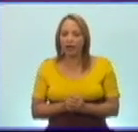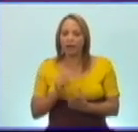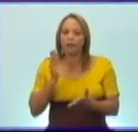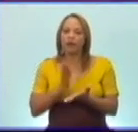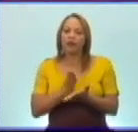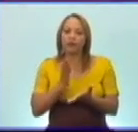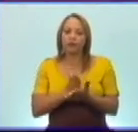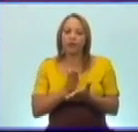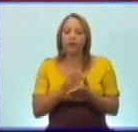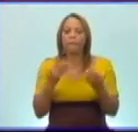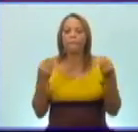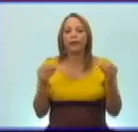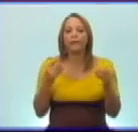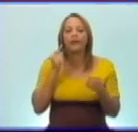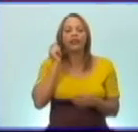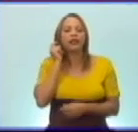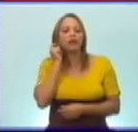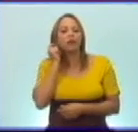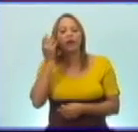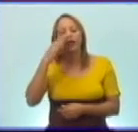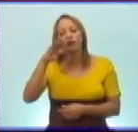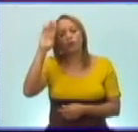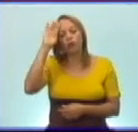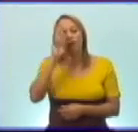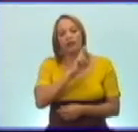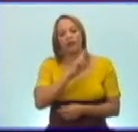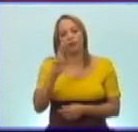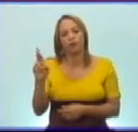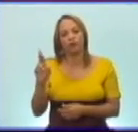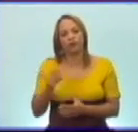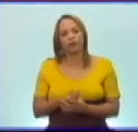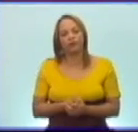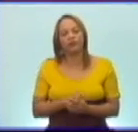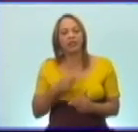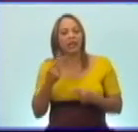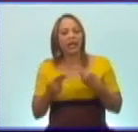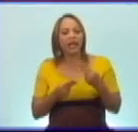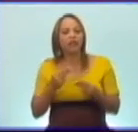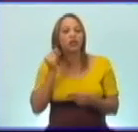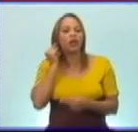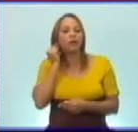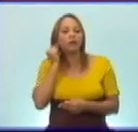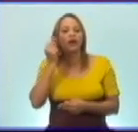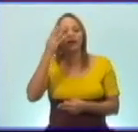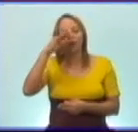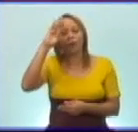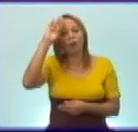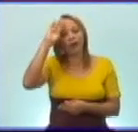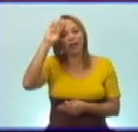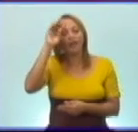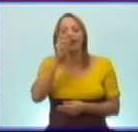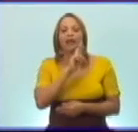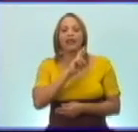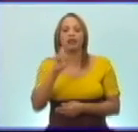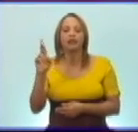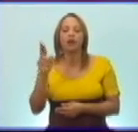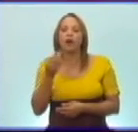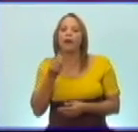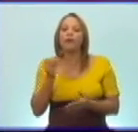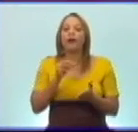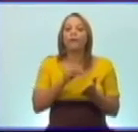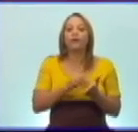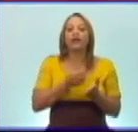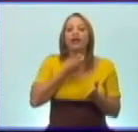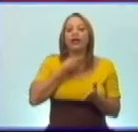el papel de la mujer cubana en la revolución. Y vamos a ejemplificar, a través de muchas mujeres,